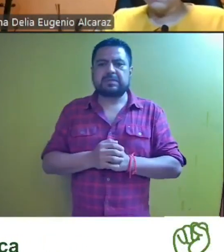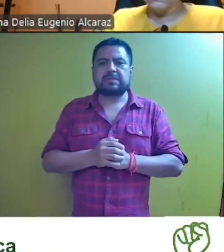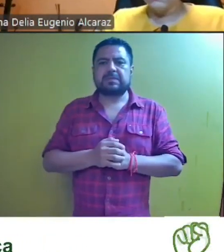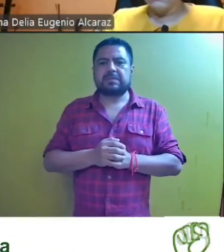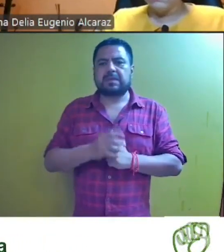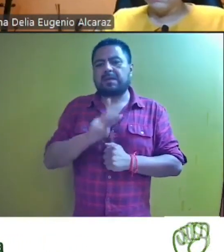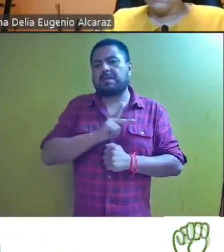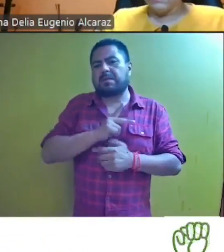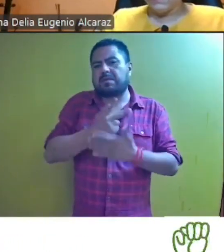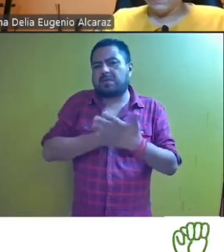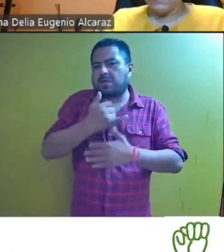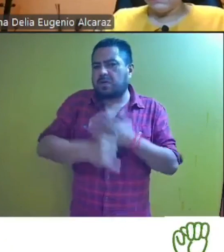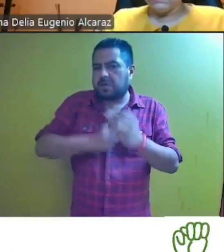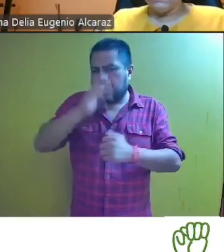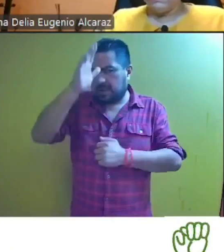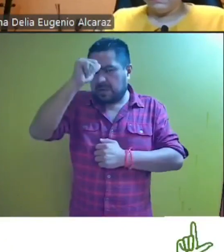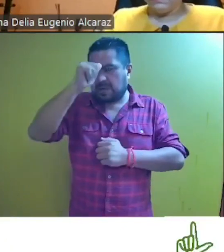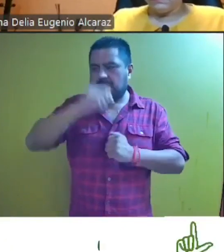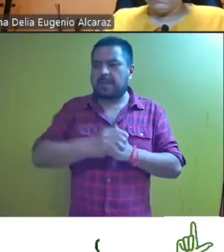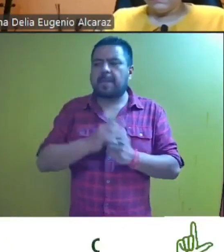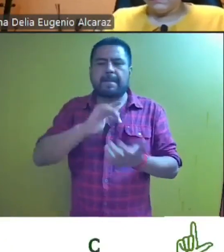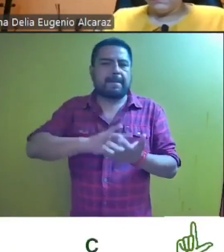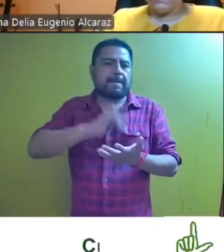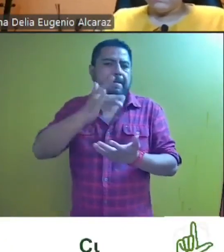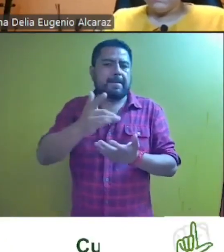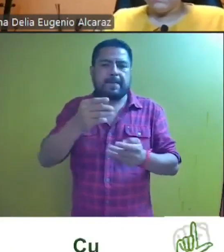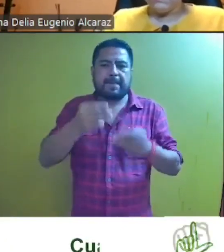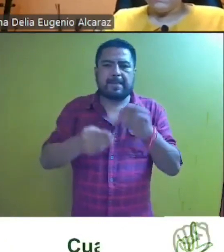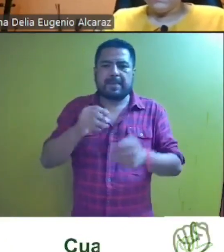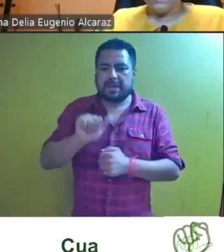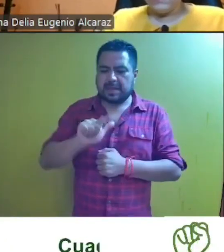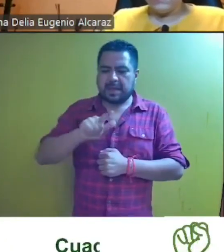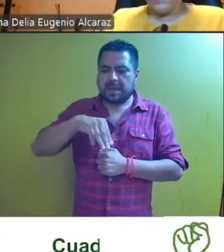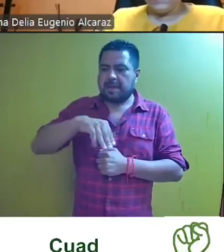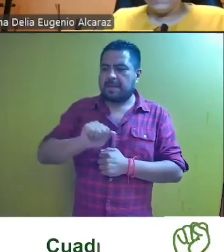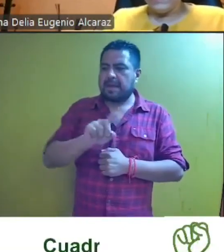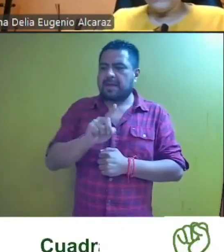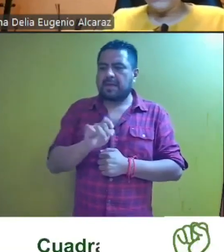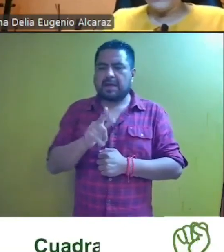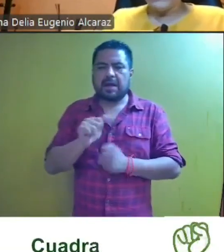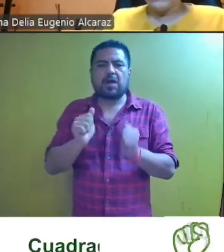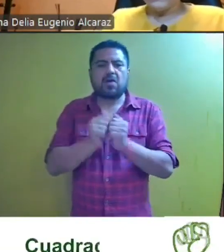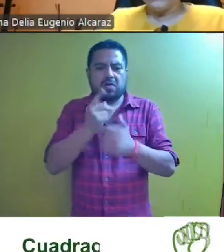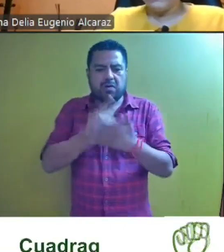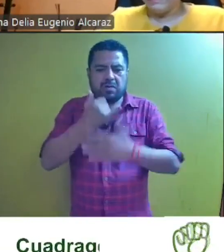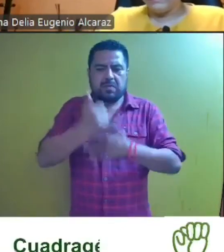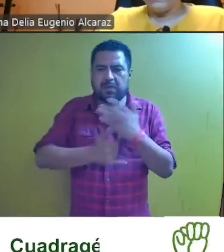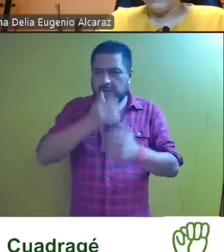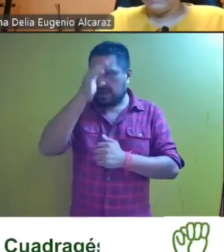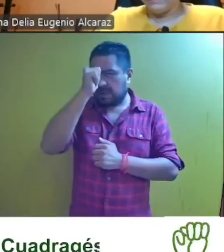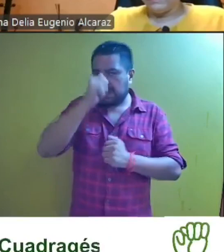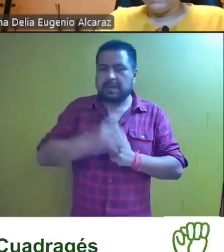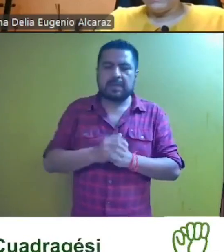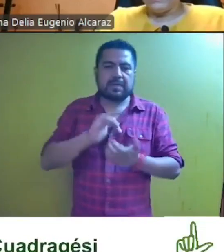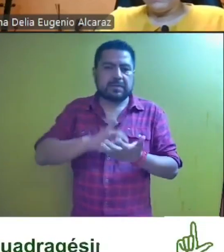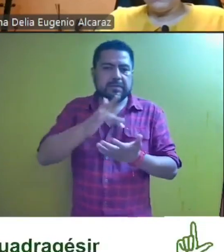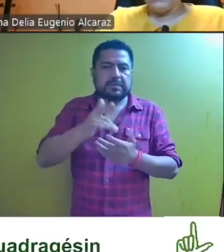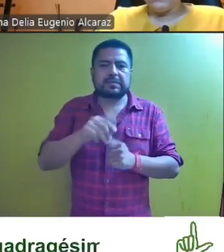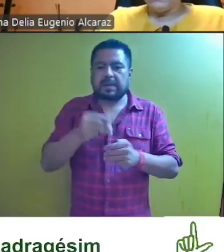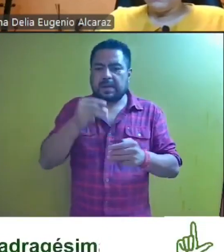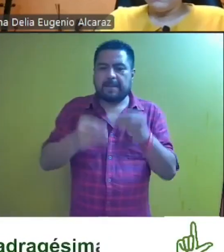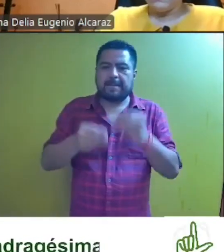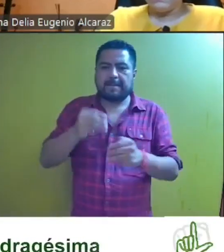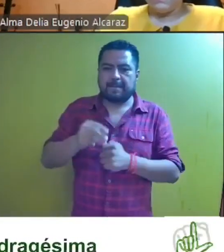Es mi proyecto. Gracias, magistrado. Magistrada Almadelia Eugenio Alcaraz. Con el proyecto. Gracias, magistrada.